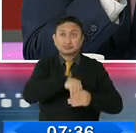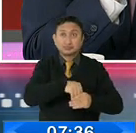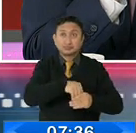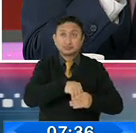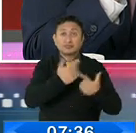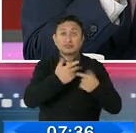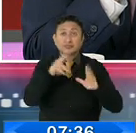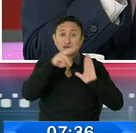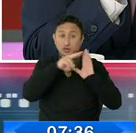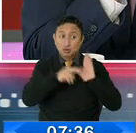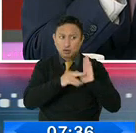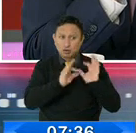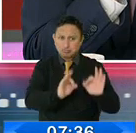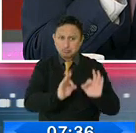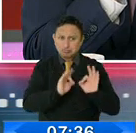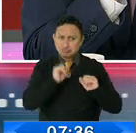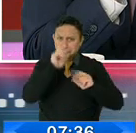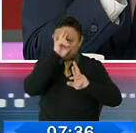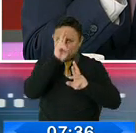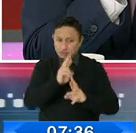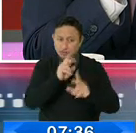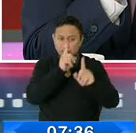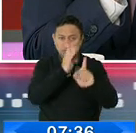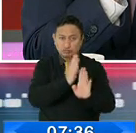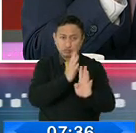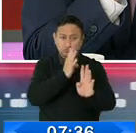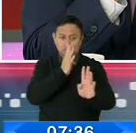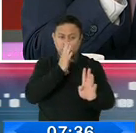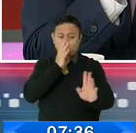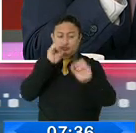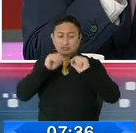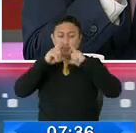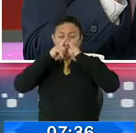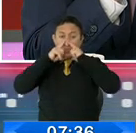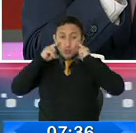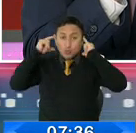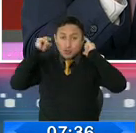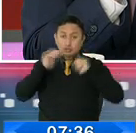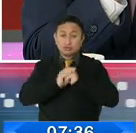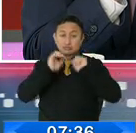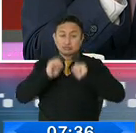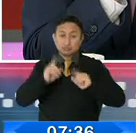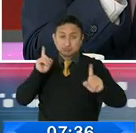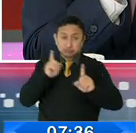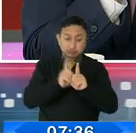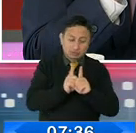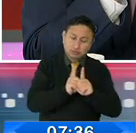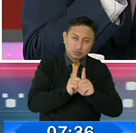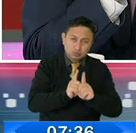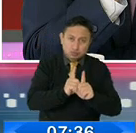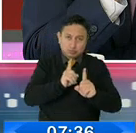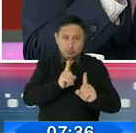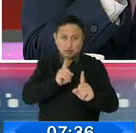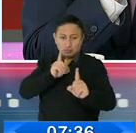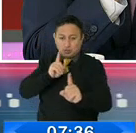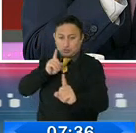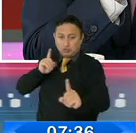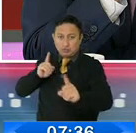las medidas fueron ejemplares, respetaban la fila, todo el mundo usaba mascarilla y evitaban tener, eh,